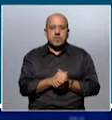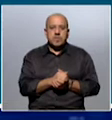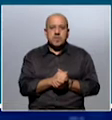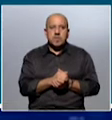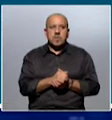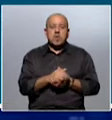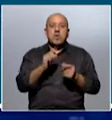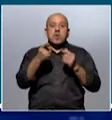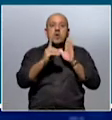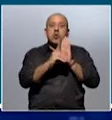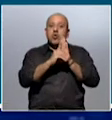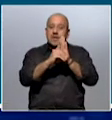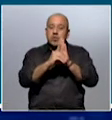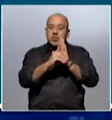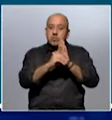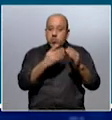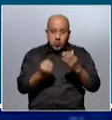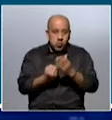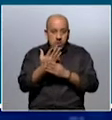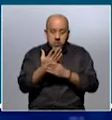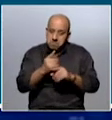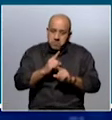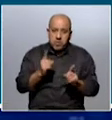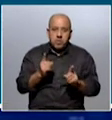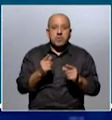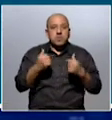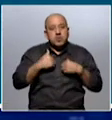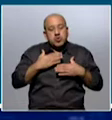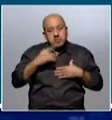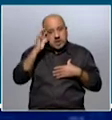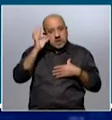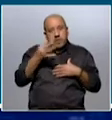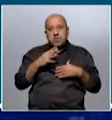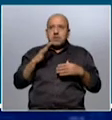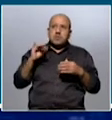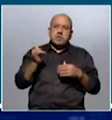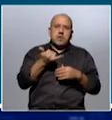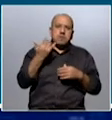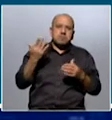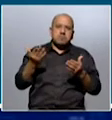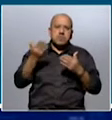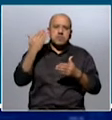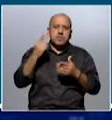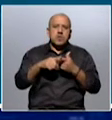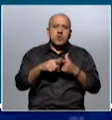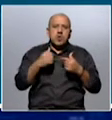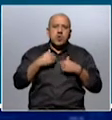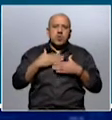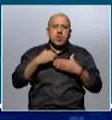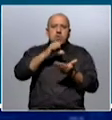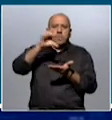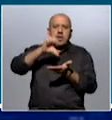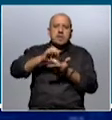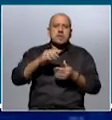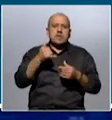Bueno, los datos no fueron nuevos, los datos no fueron nuevos. Yo creo que hace el país, nuestro país tiene un